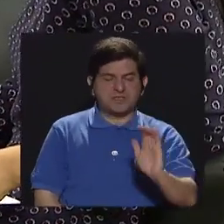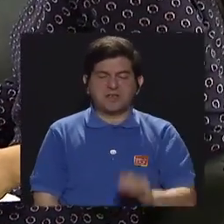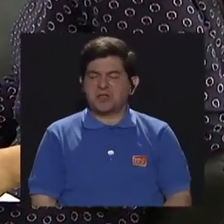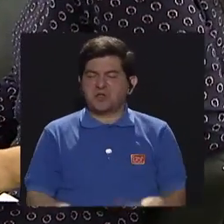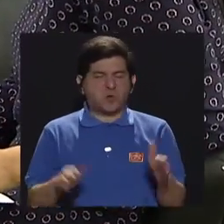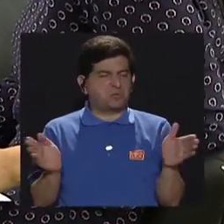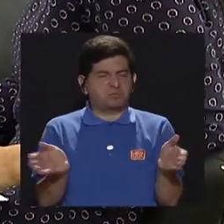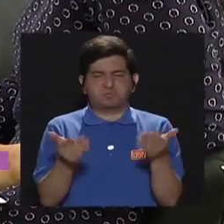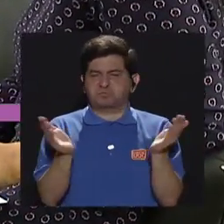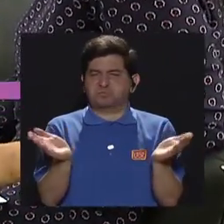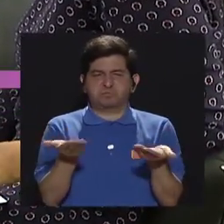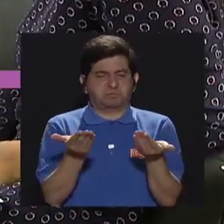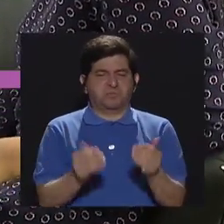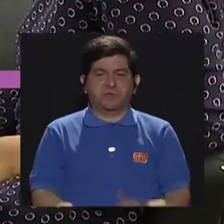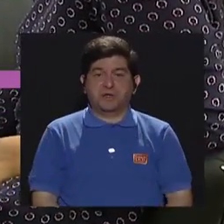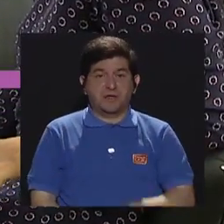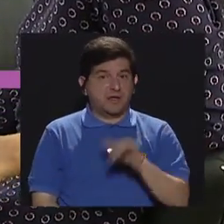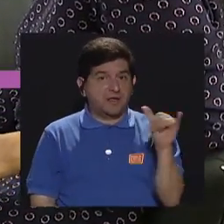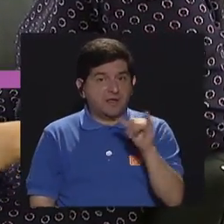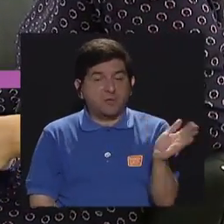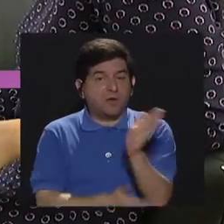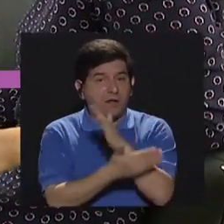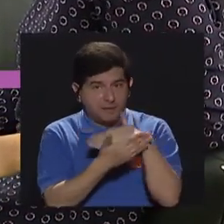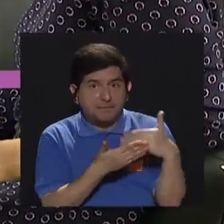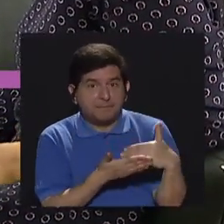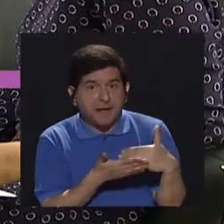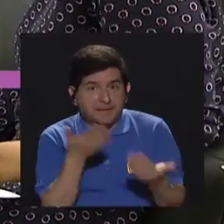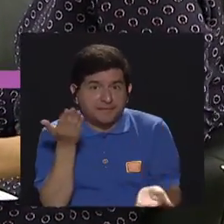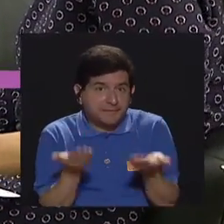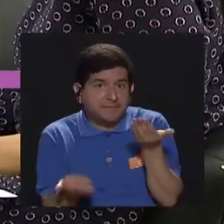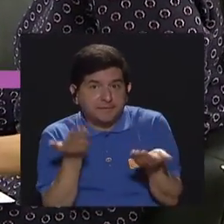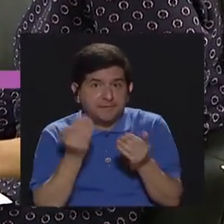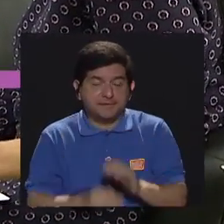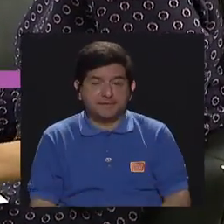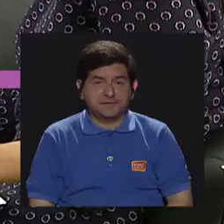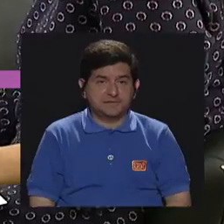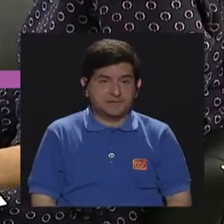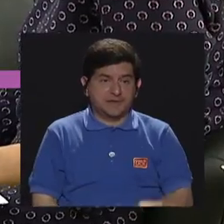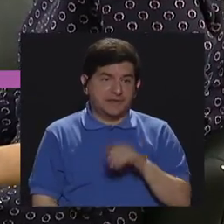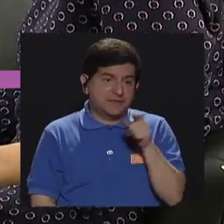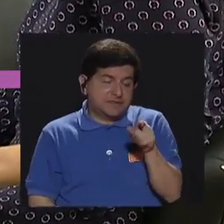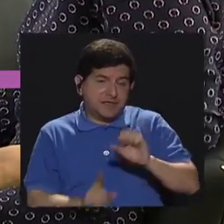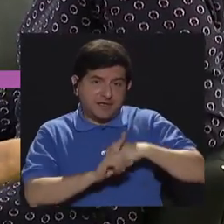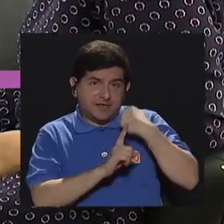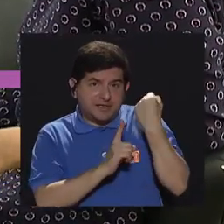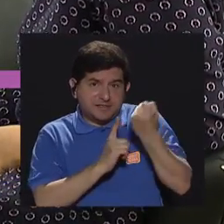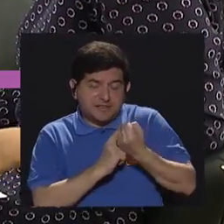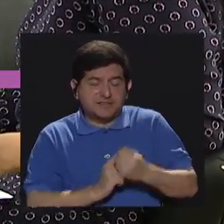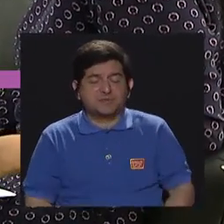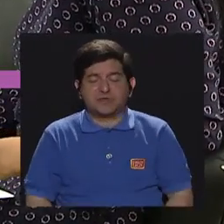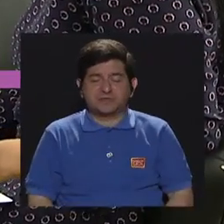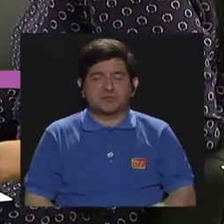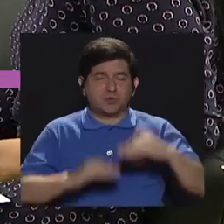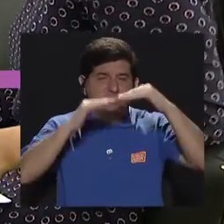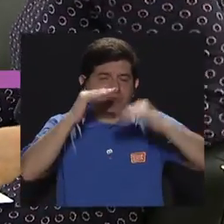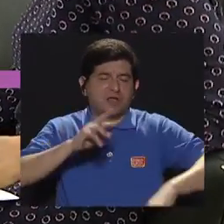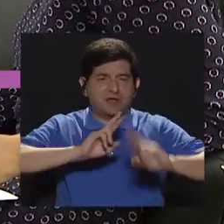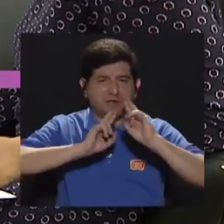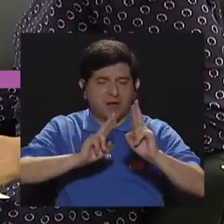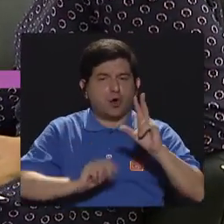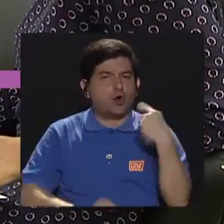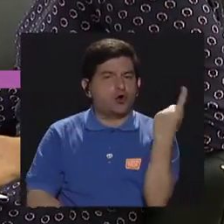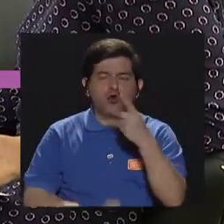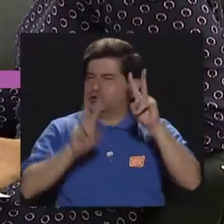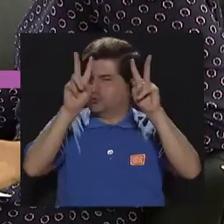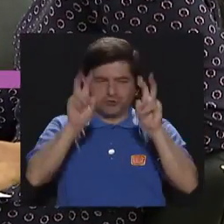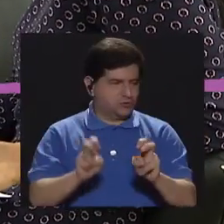desmotivado, porque la desmotivación también es parte, ¿verdad?, de ese bajo rendimiento, no solamente los